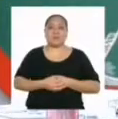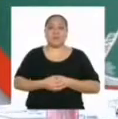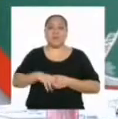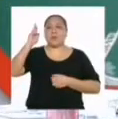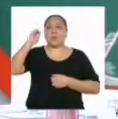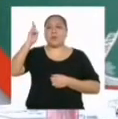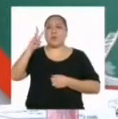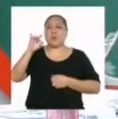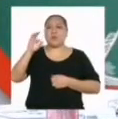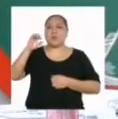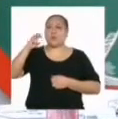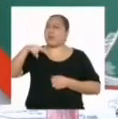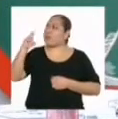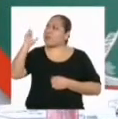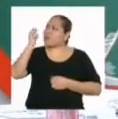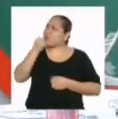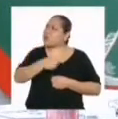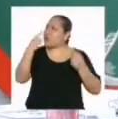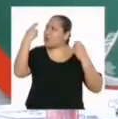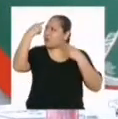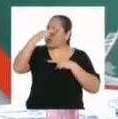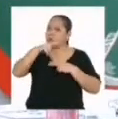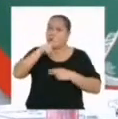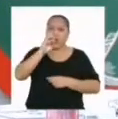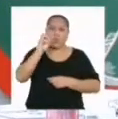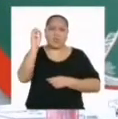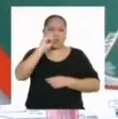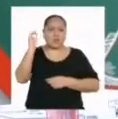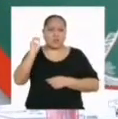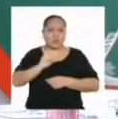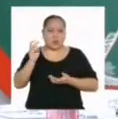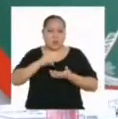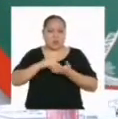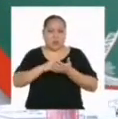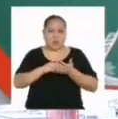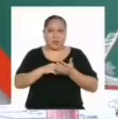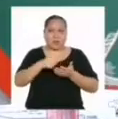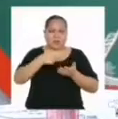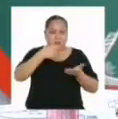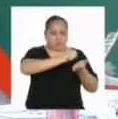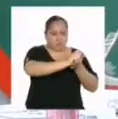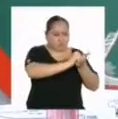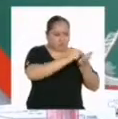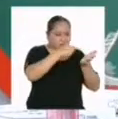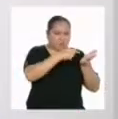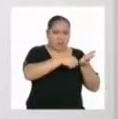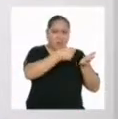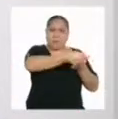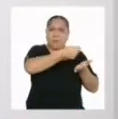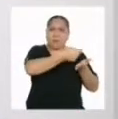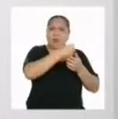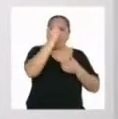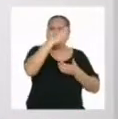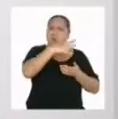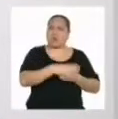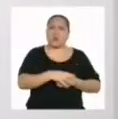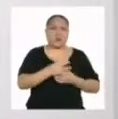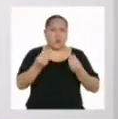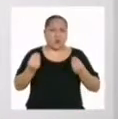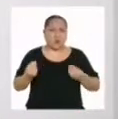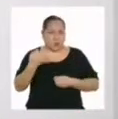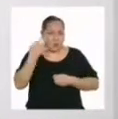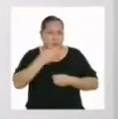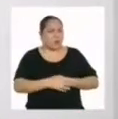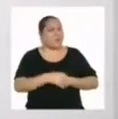Profesora Virna, escuchó la noticia 20% más en nuestros recibos. Es un montón, ¿cierto? Así es,